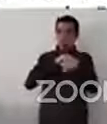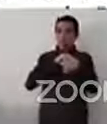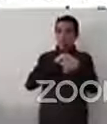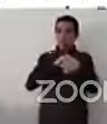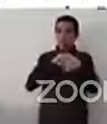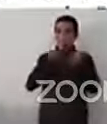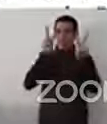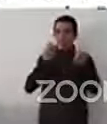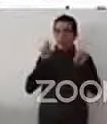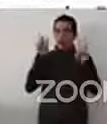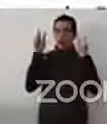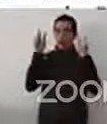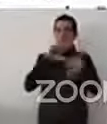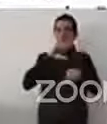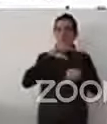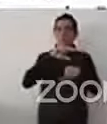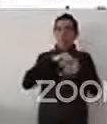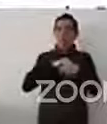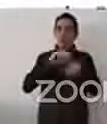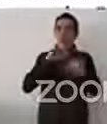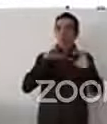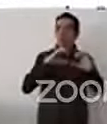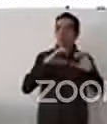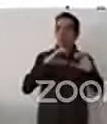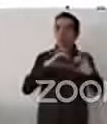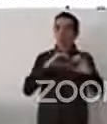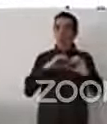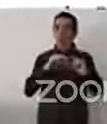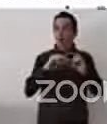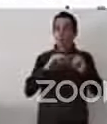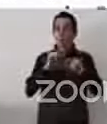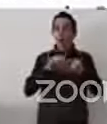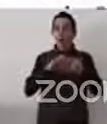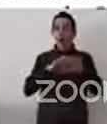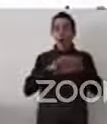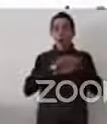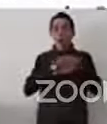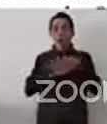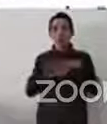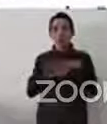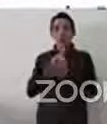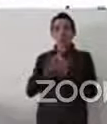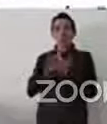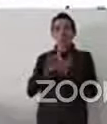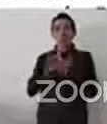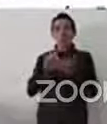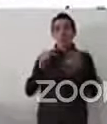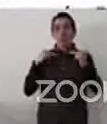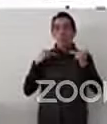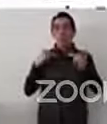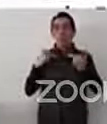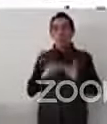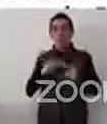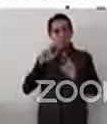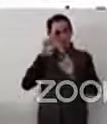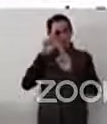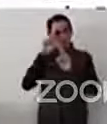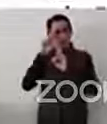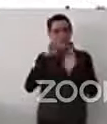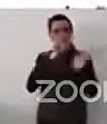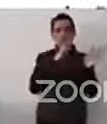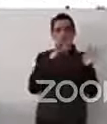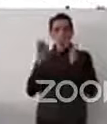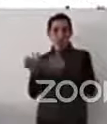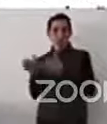totalmente social y al enfoque de derechos humanos. Pero, como ven, en 6, 7 años, el derecho internacional de derechos